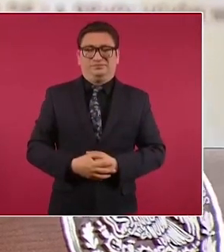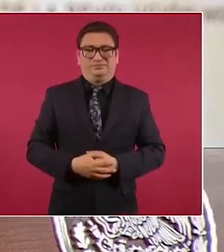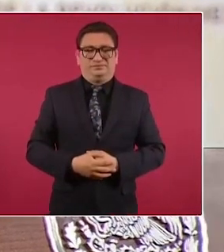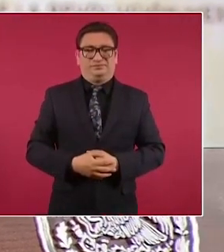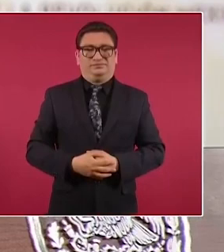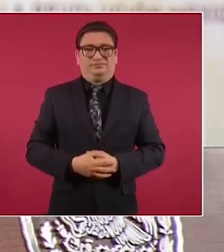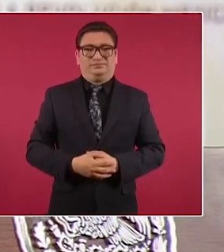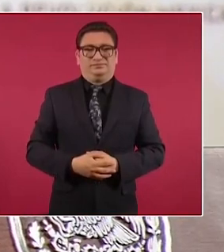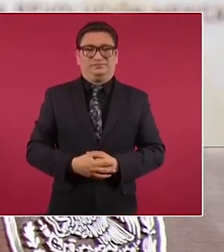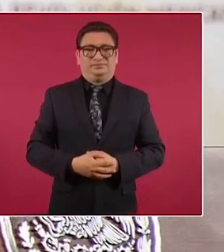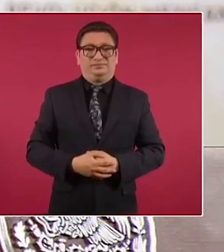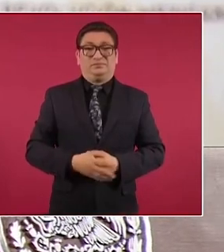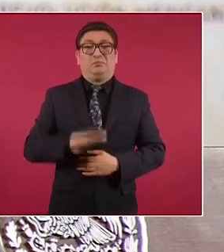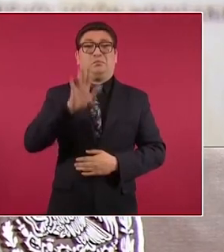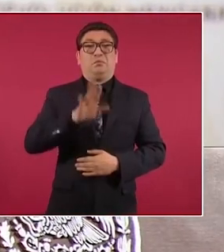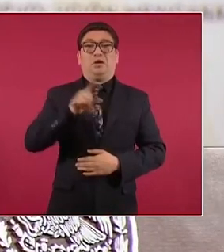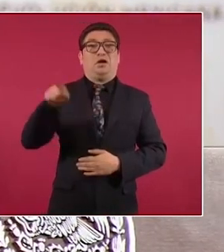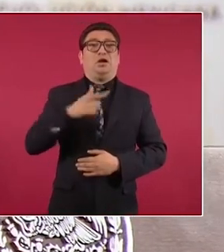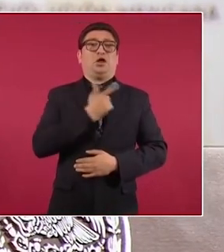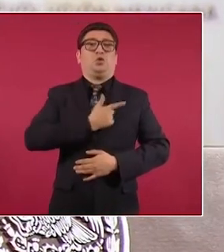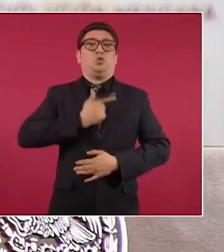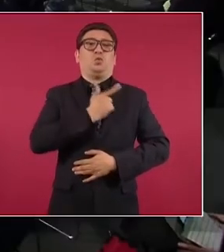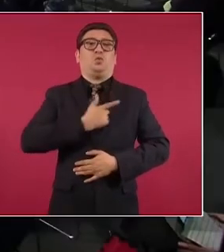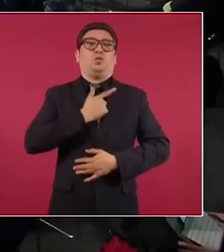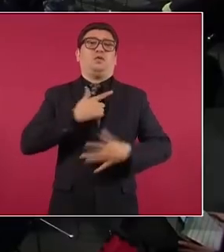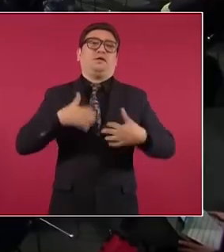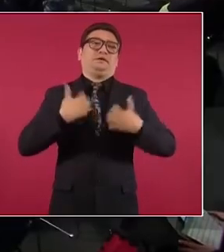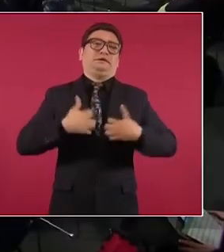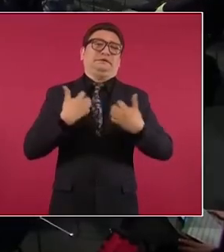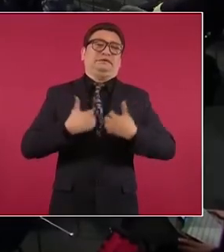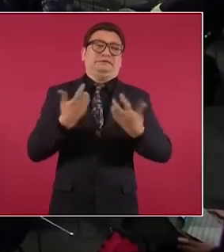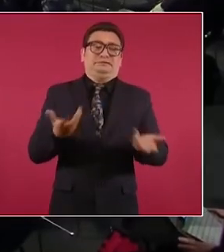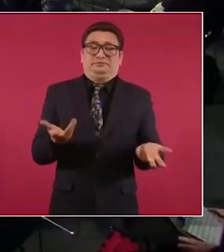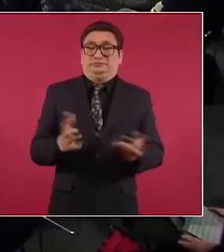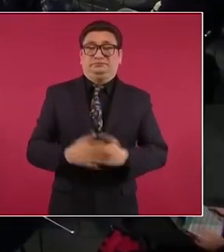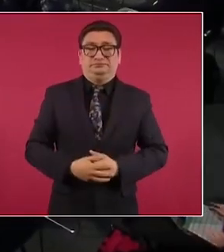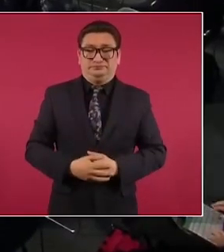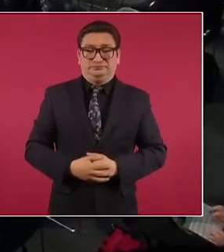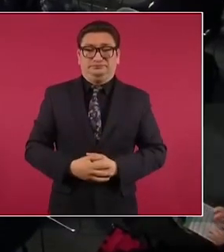masoquismo o sea o sea